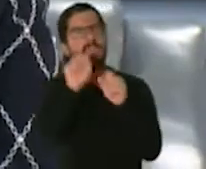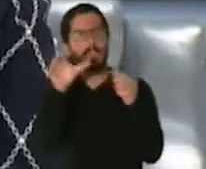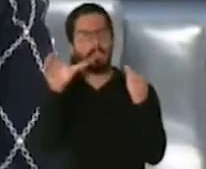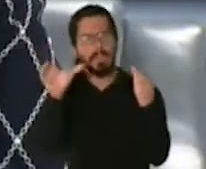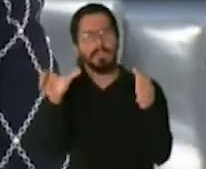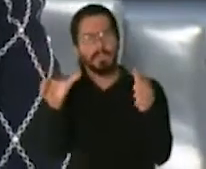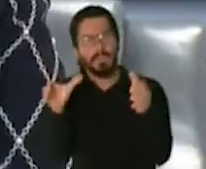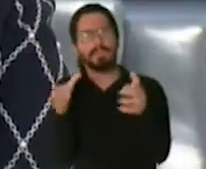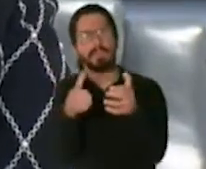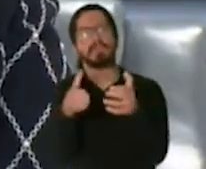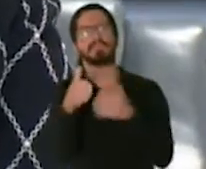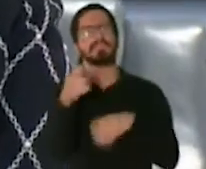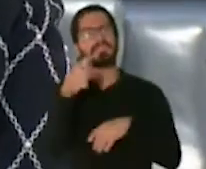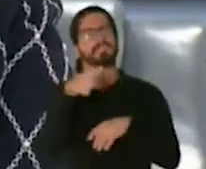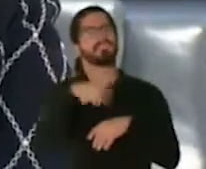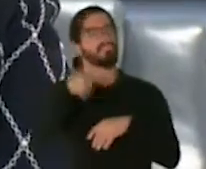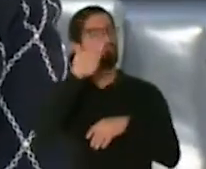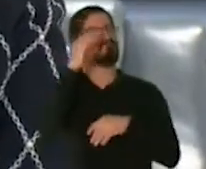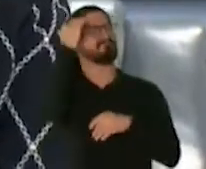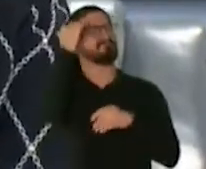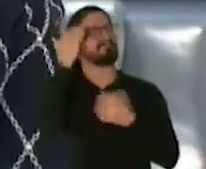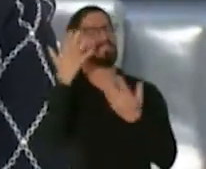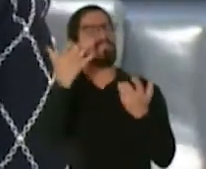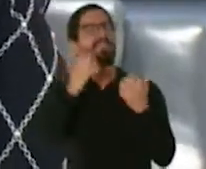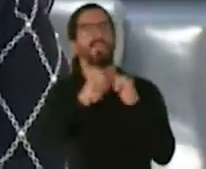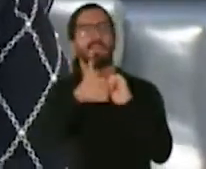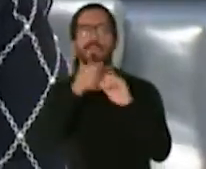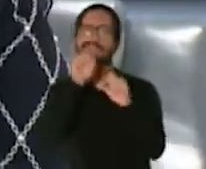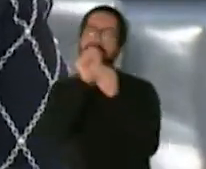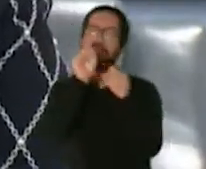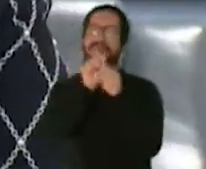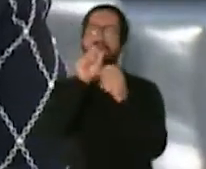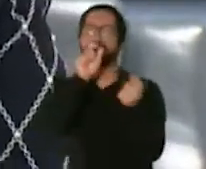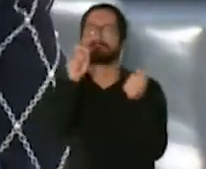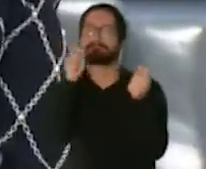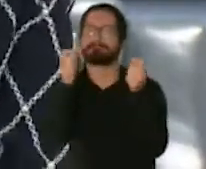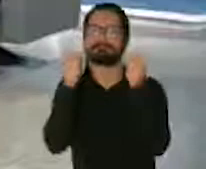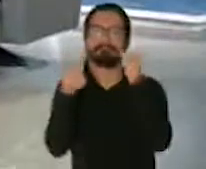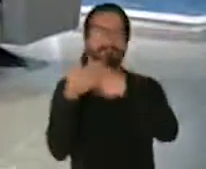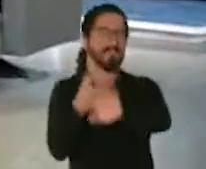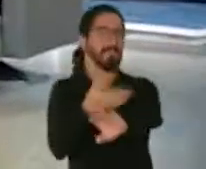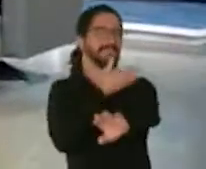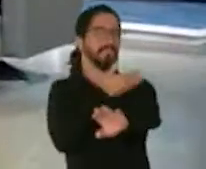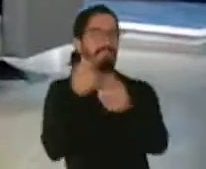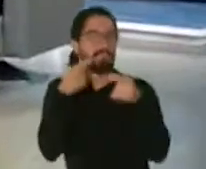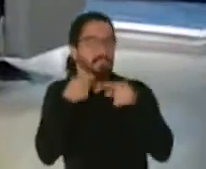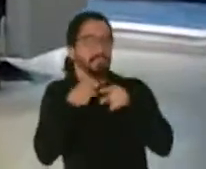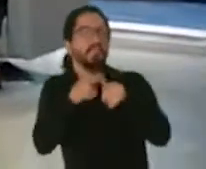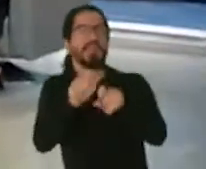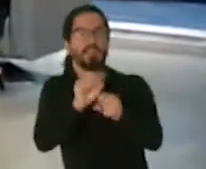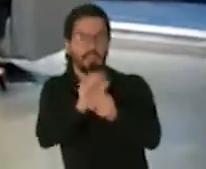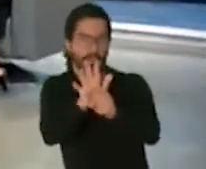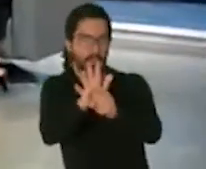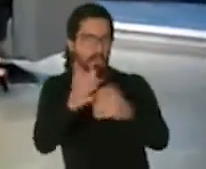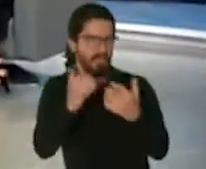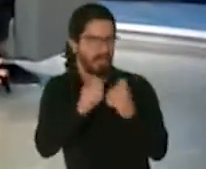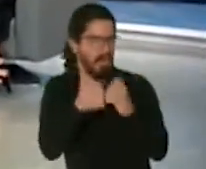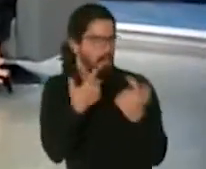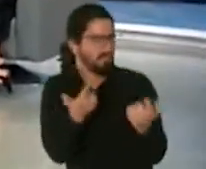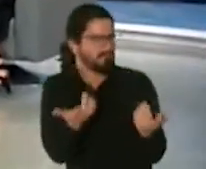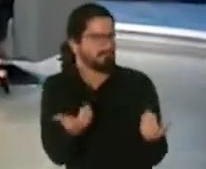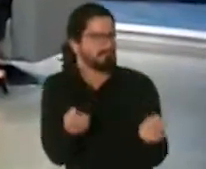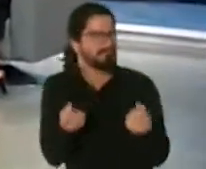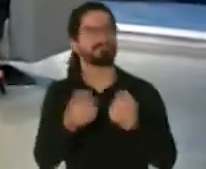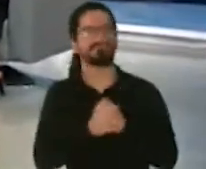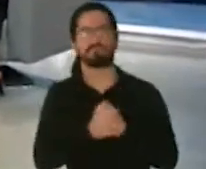saber ¿verdad? cómo se están preparando para hacer esta transición en medio de una pandemia pero mira el grupo científico